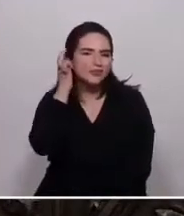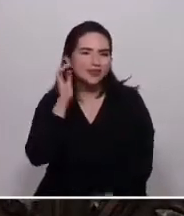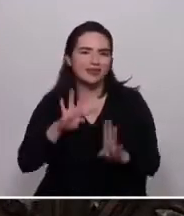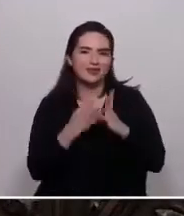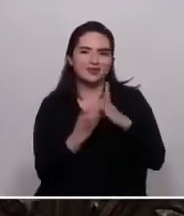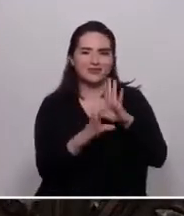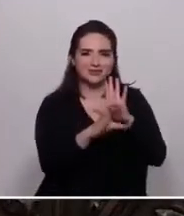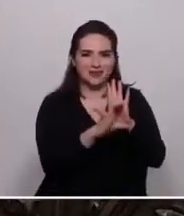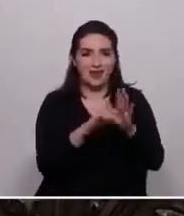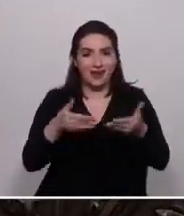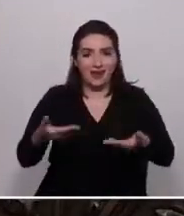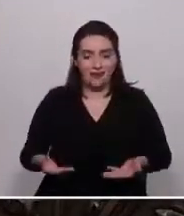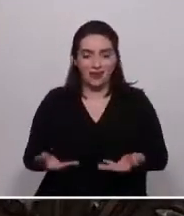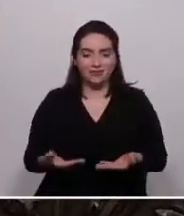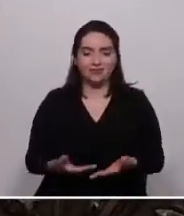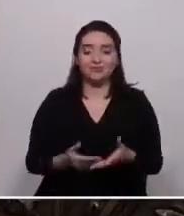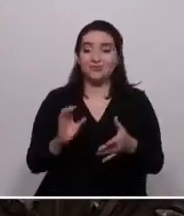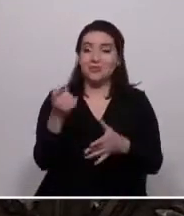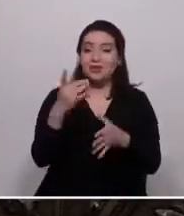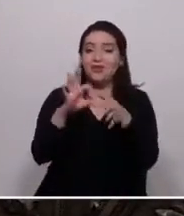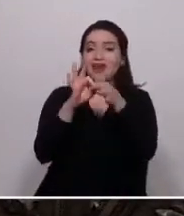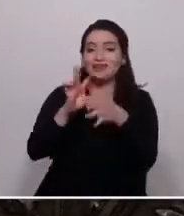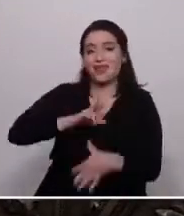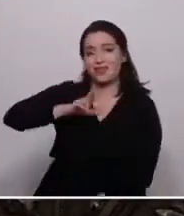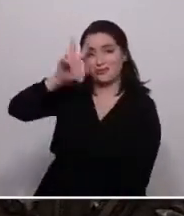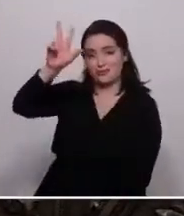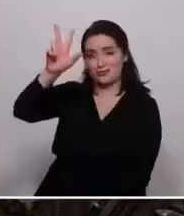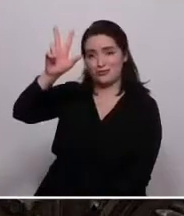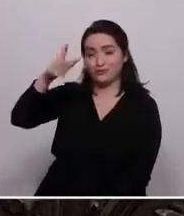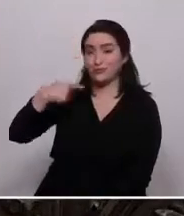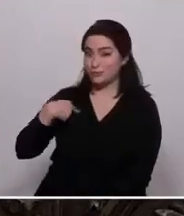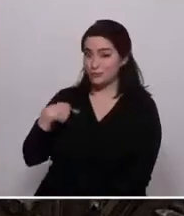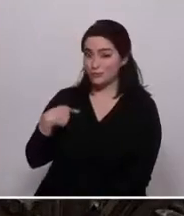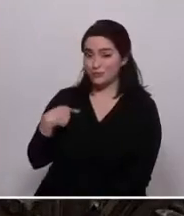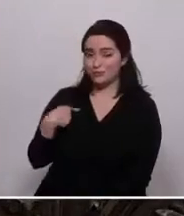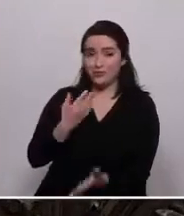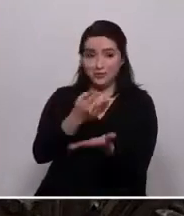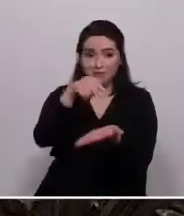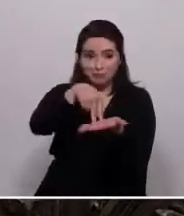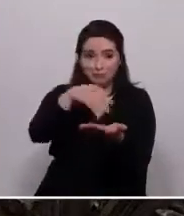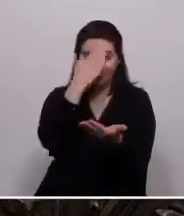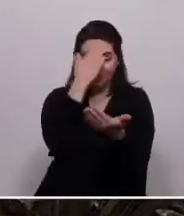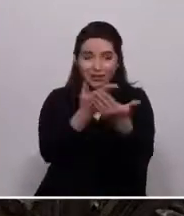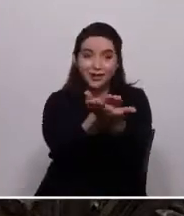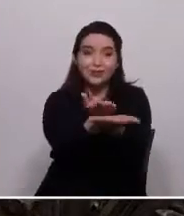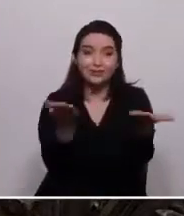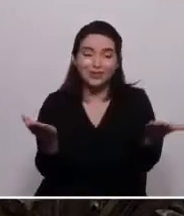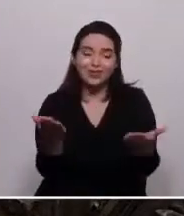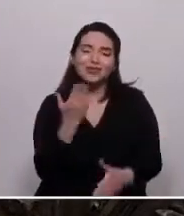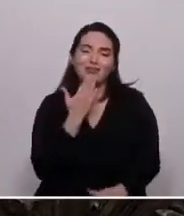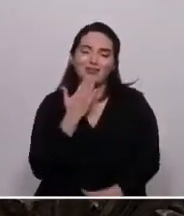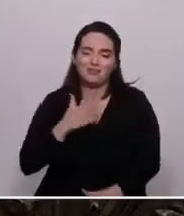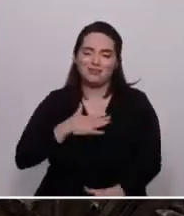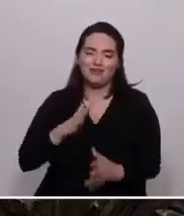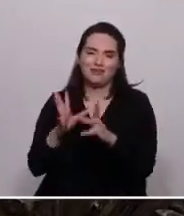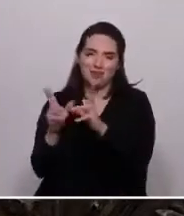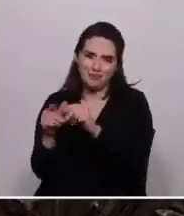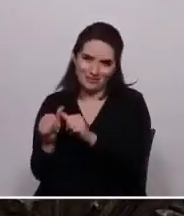Quiero partir agradeciendo a Dios por permitirme estar hoy ante ustedes, también a mi familia,